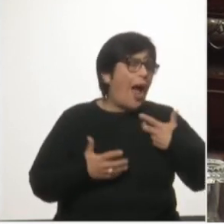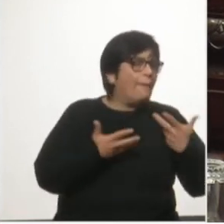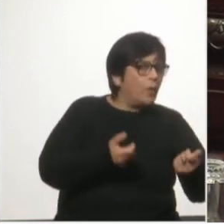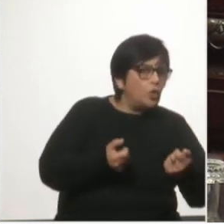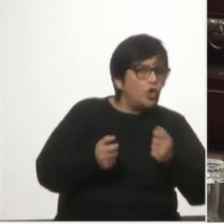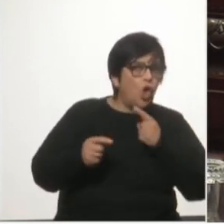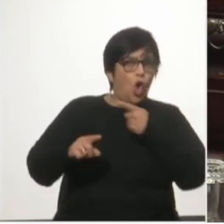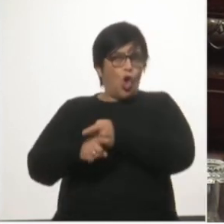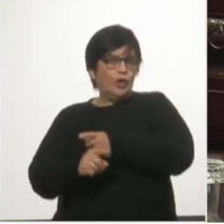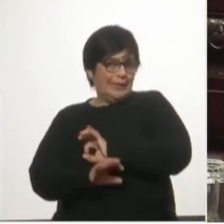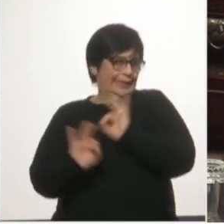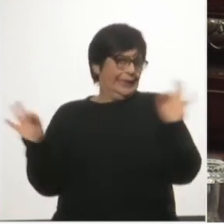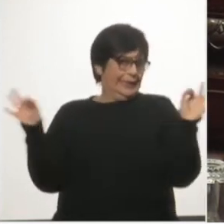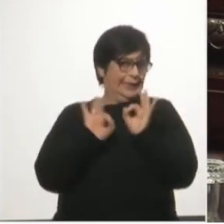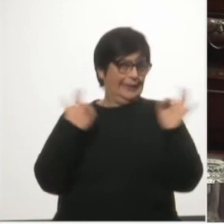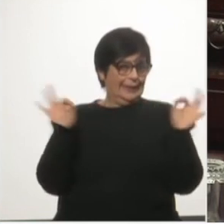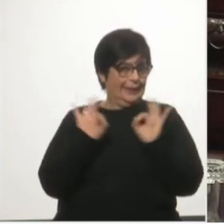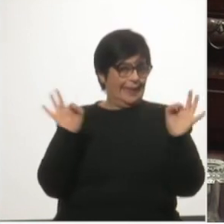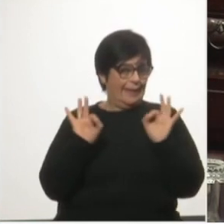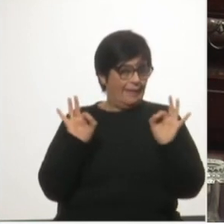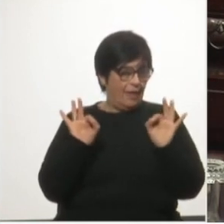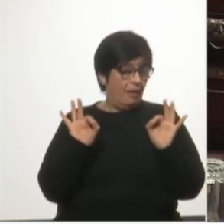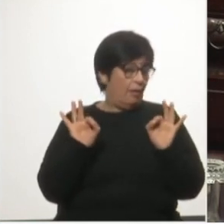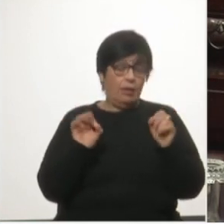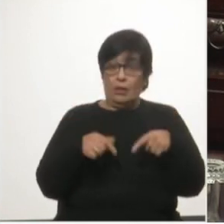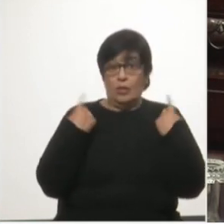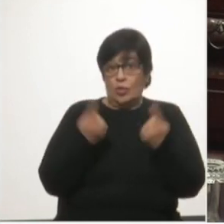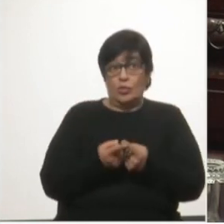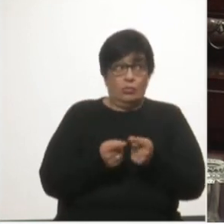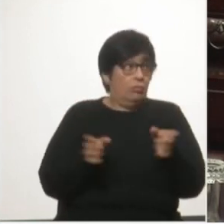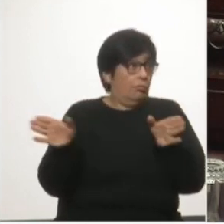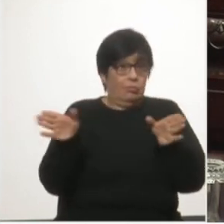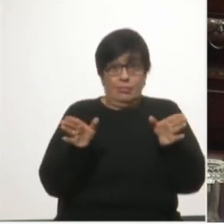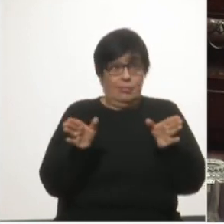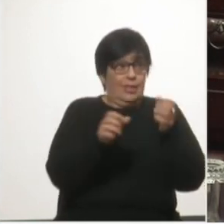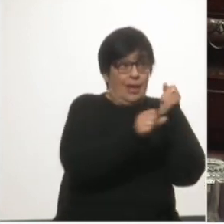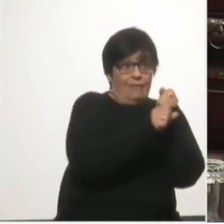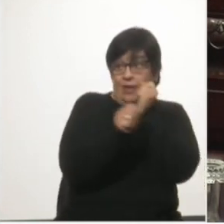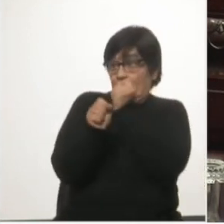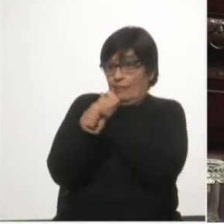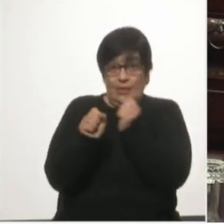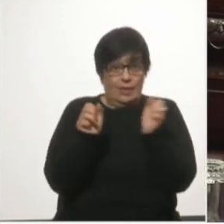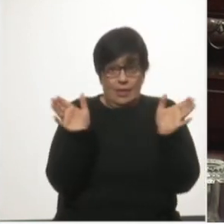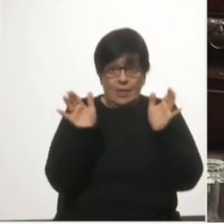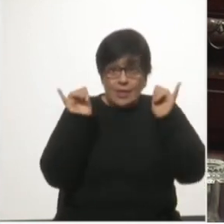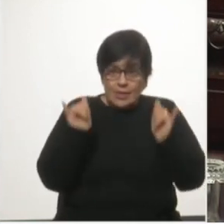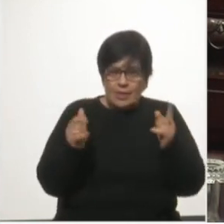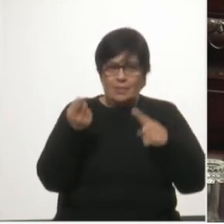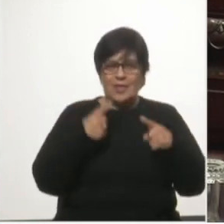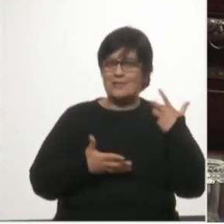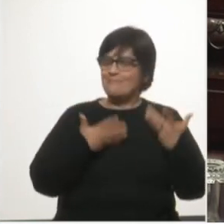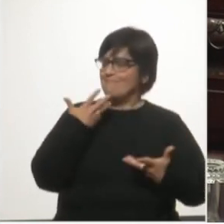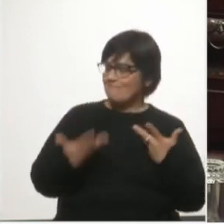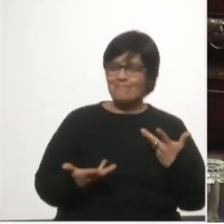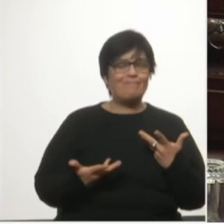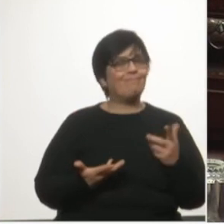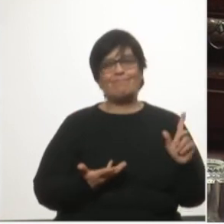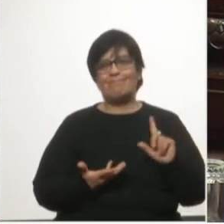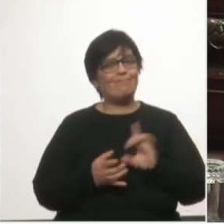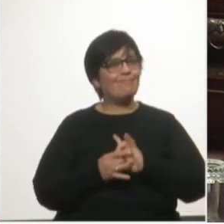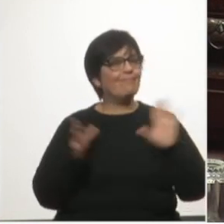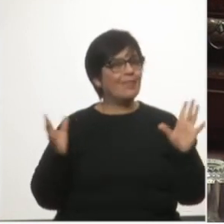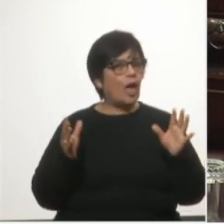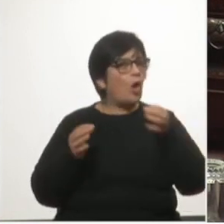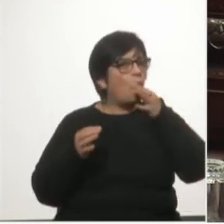contra de ninguno de los operadores operamos con los dos sin embargo si me molesta que no haya libre